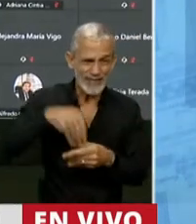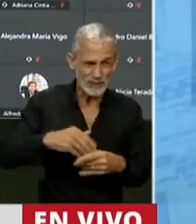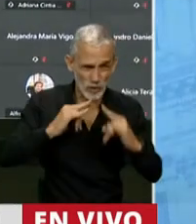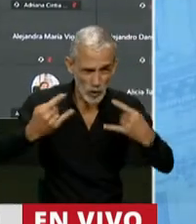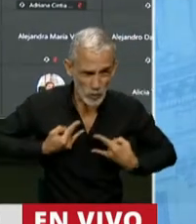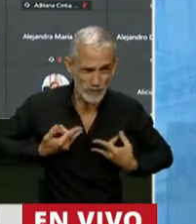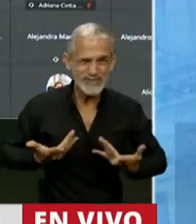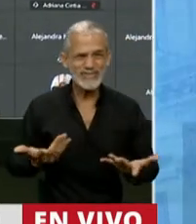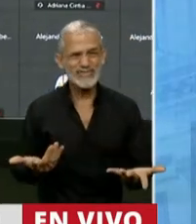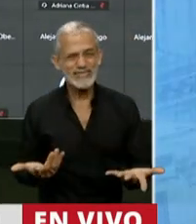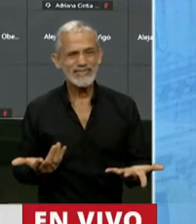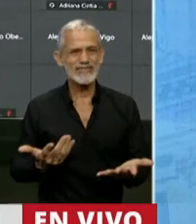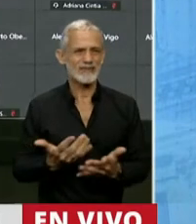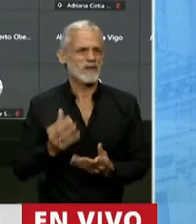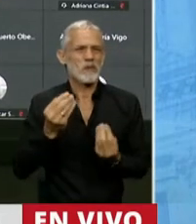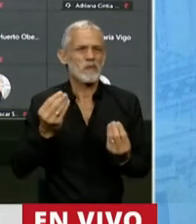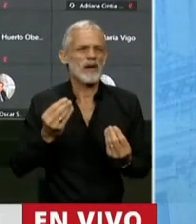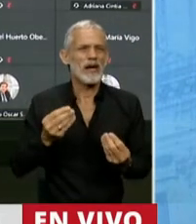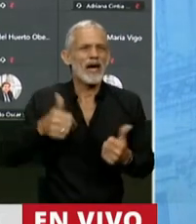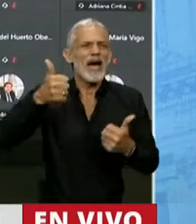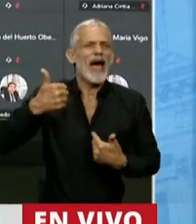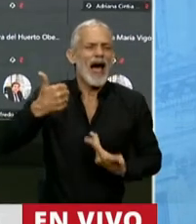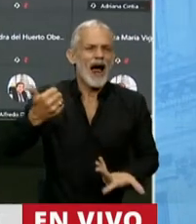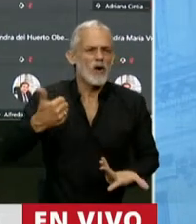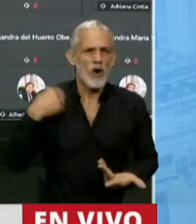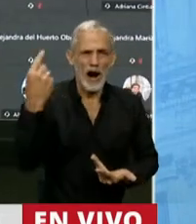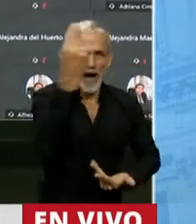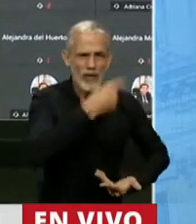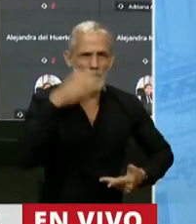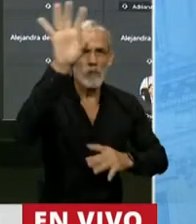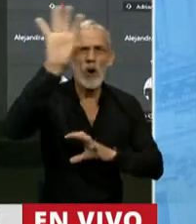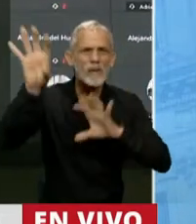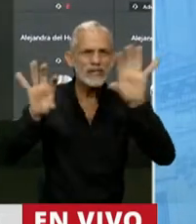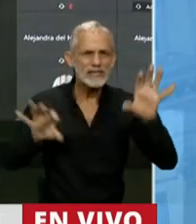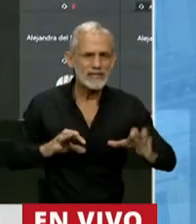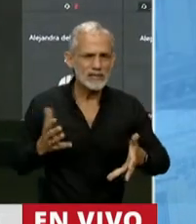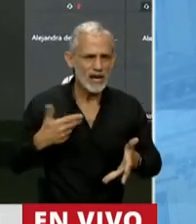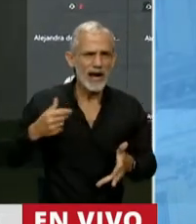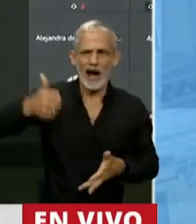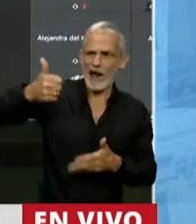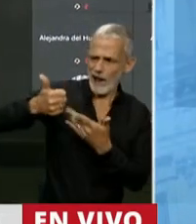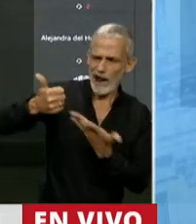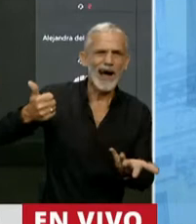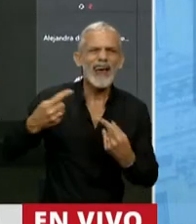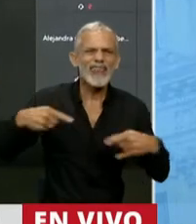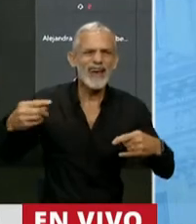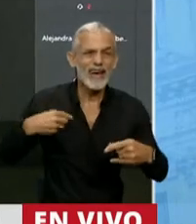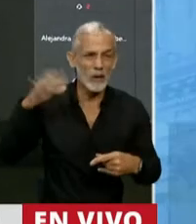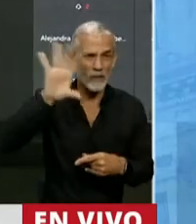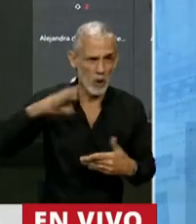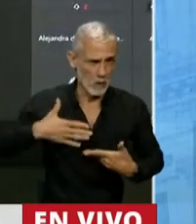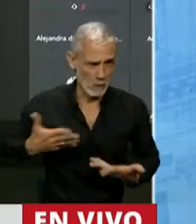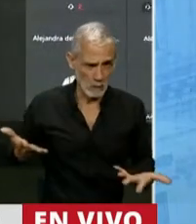Y entonces me pregunto, ¿cuál es el beneficio que llevamos cada uno de nosotros, los del interior, a nuestras provincias, quienes